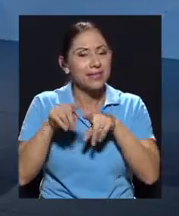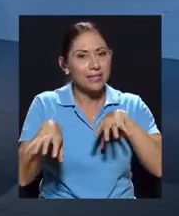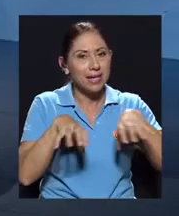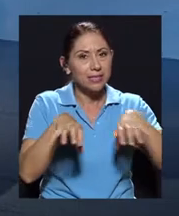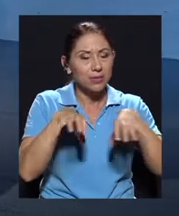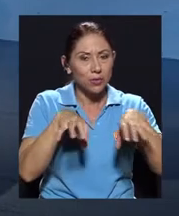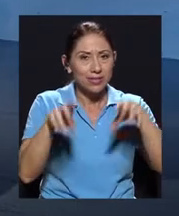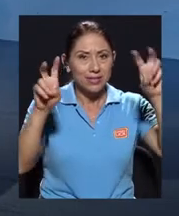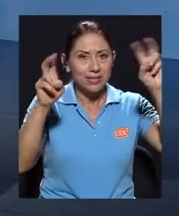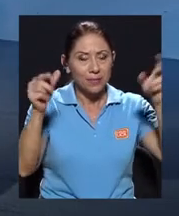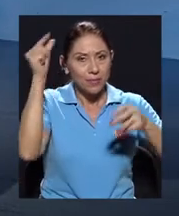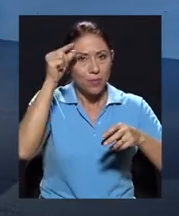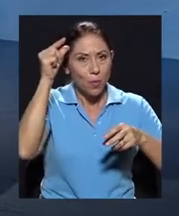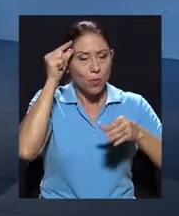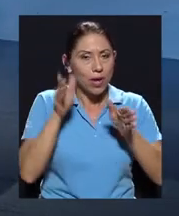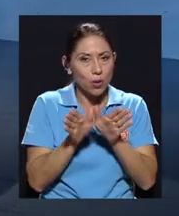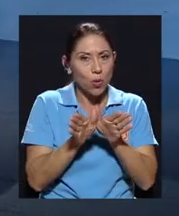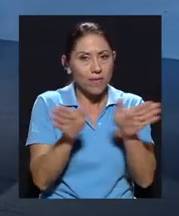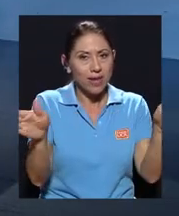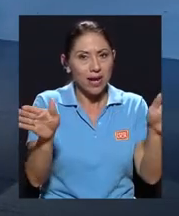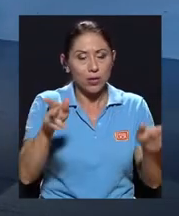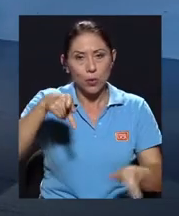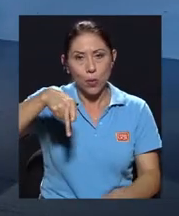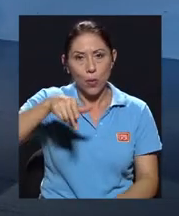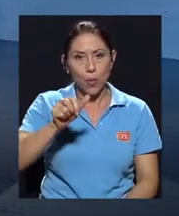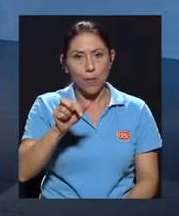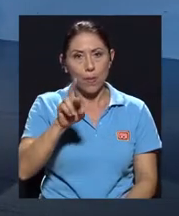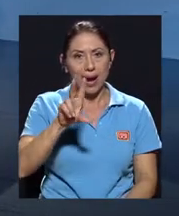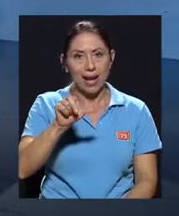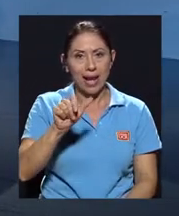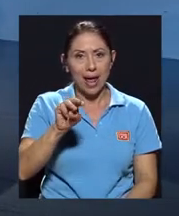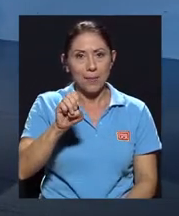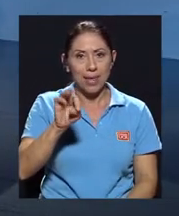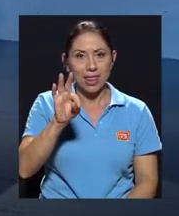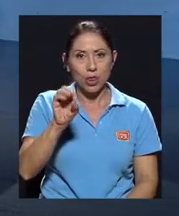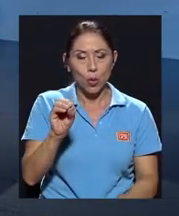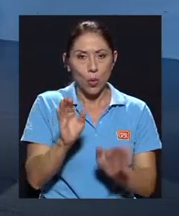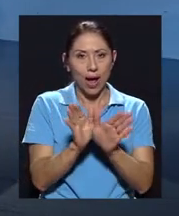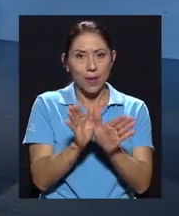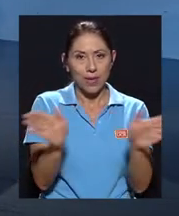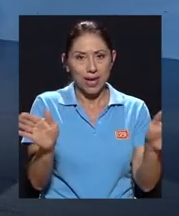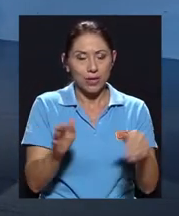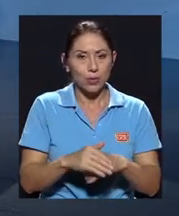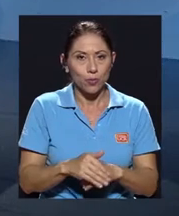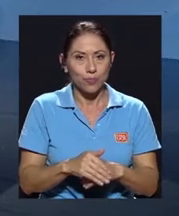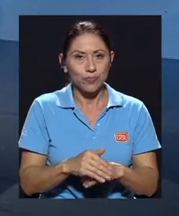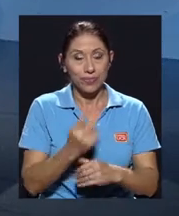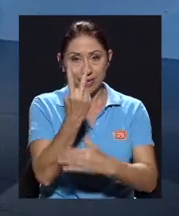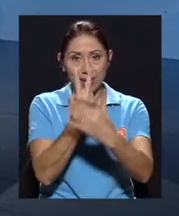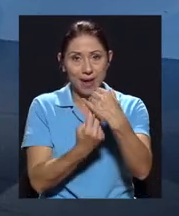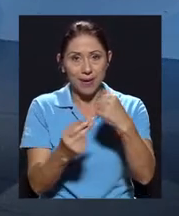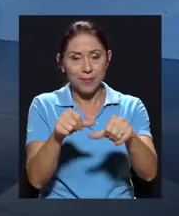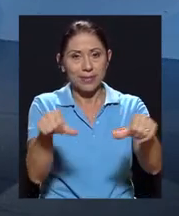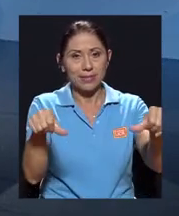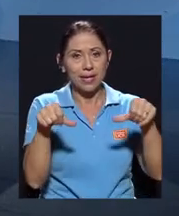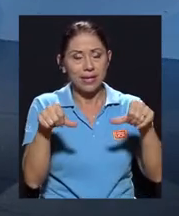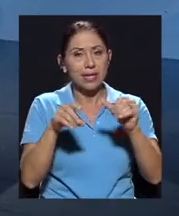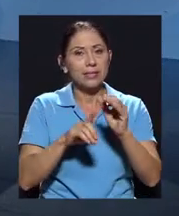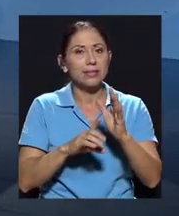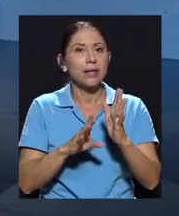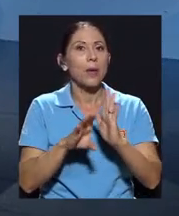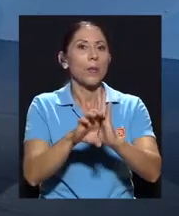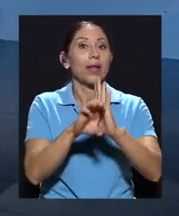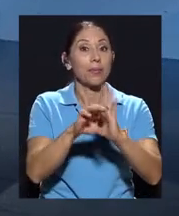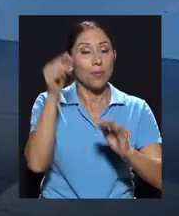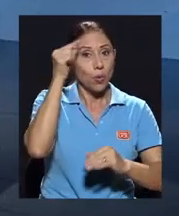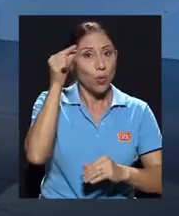tema de gobierno abierto, parlamento abierto. En ambas áreas se ha desarrollado, por ejemplo, en el